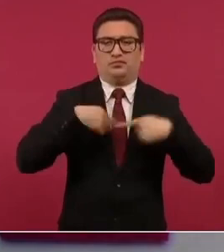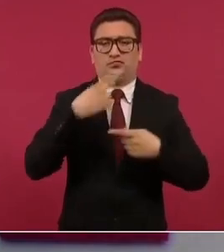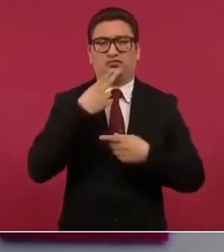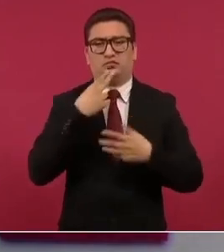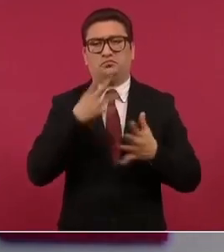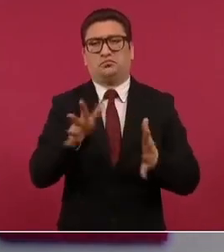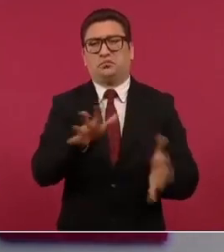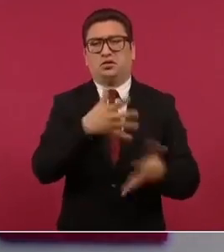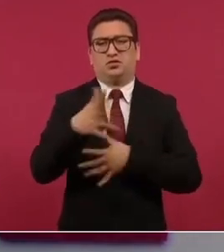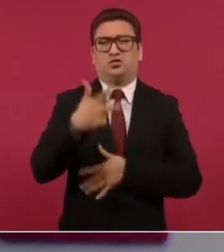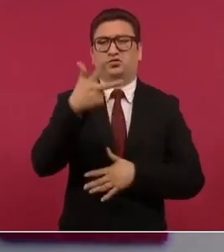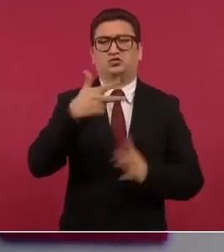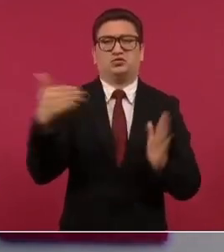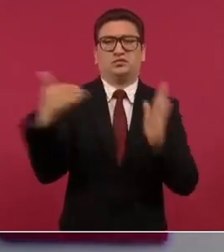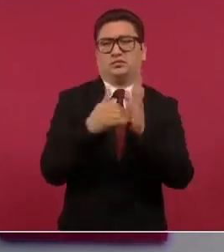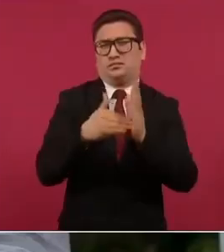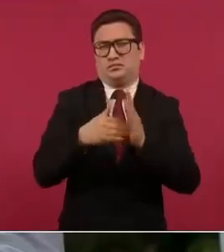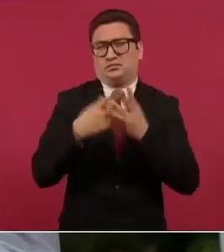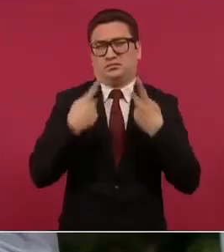promedio de 8 mil